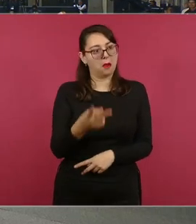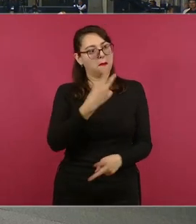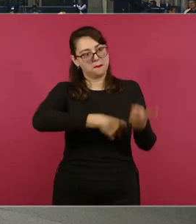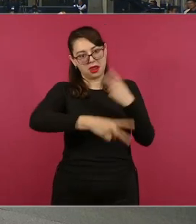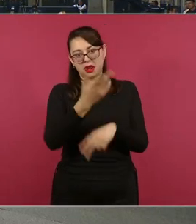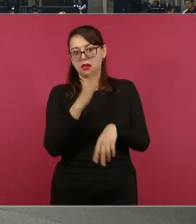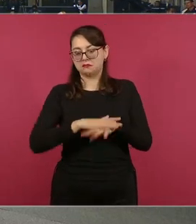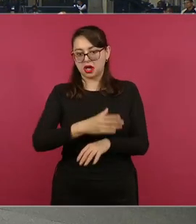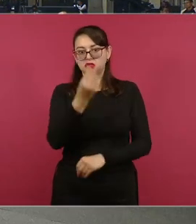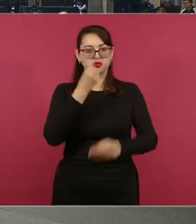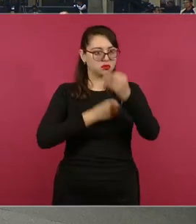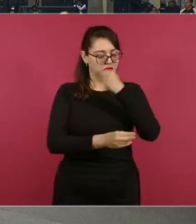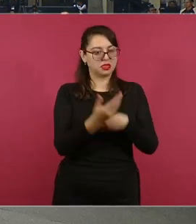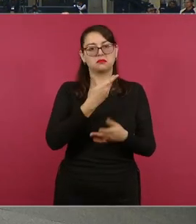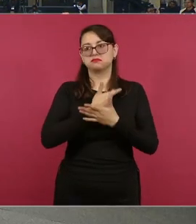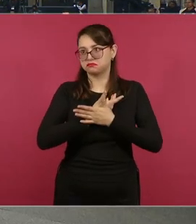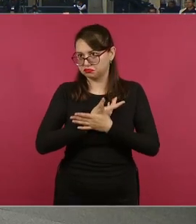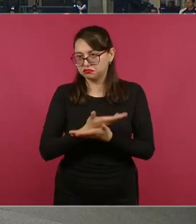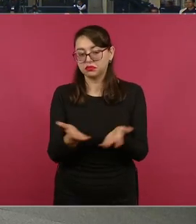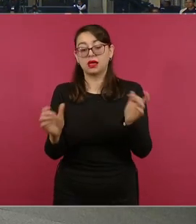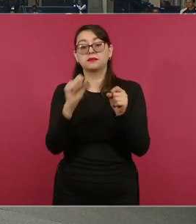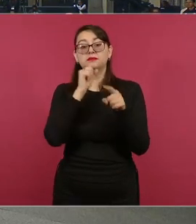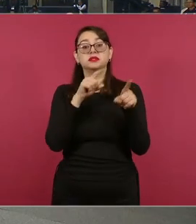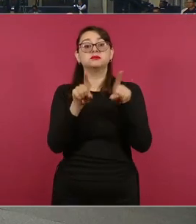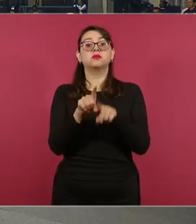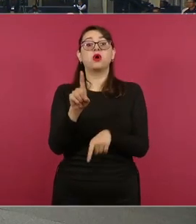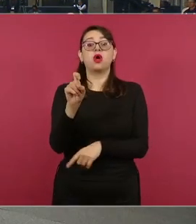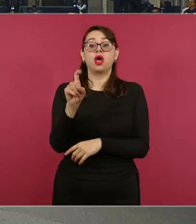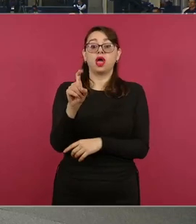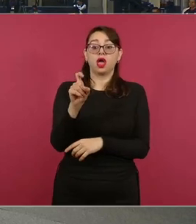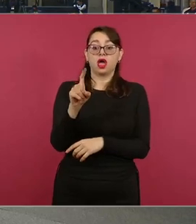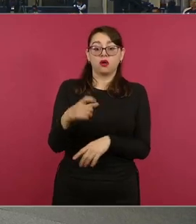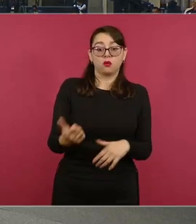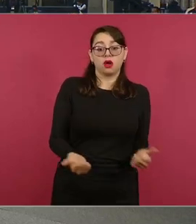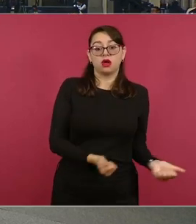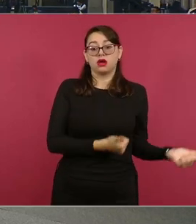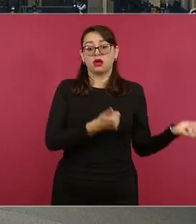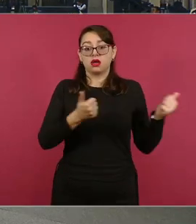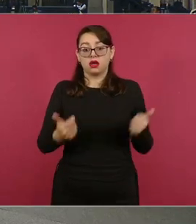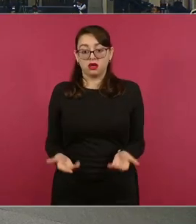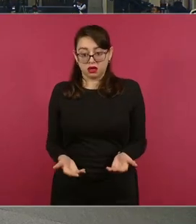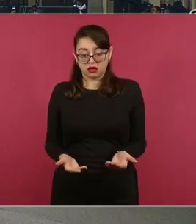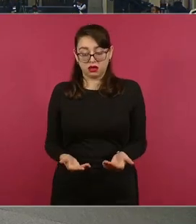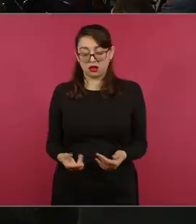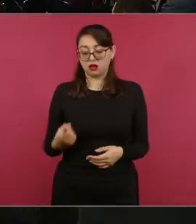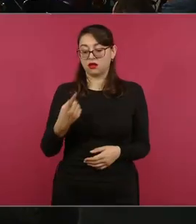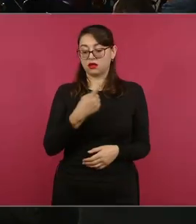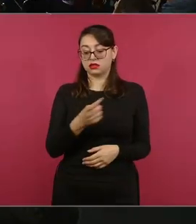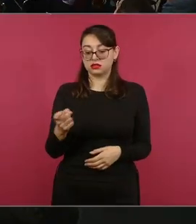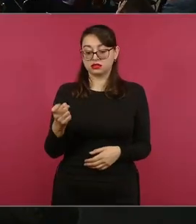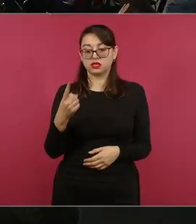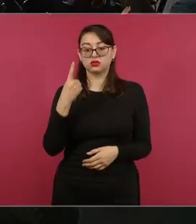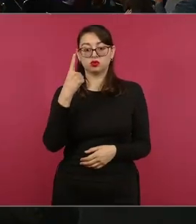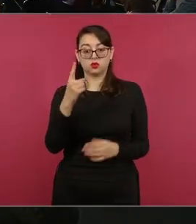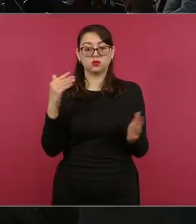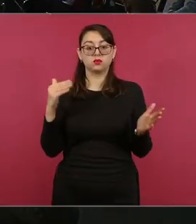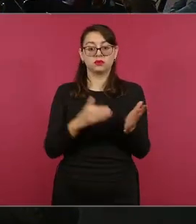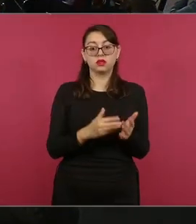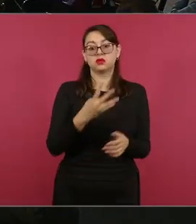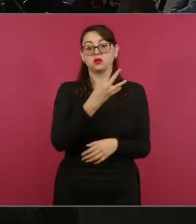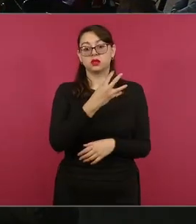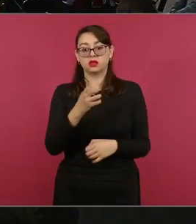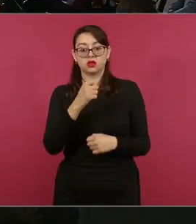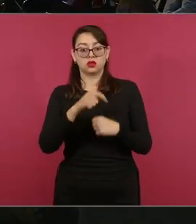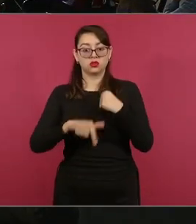igualmente de agua. Hemos recibido 101.412